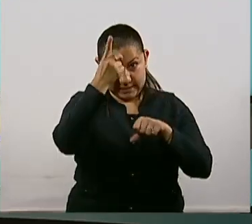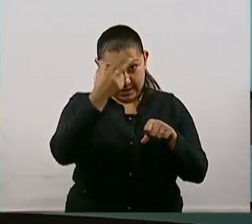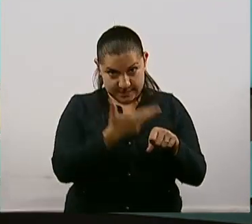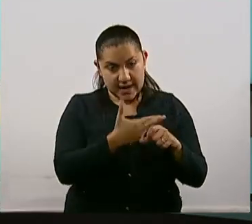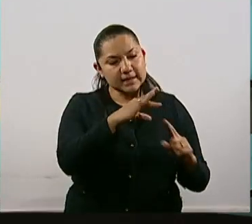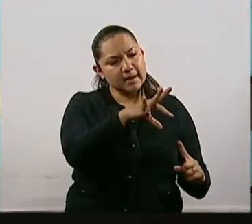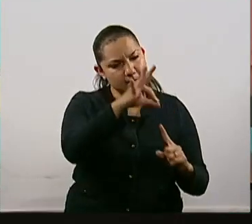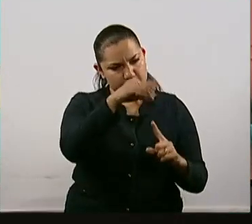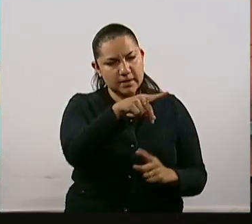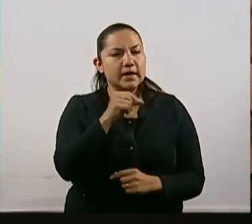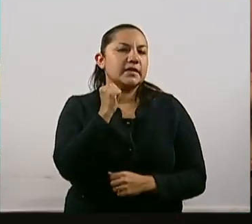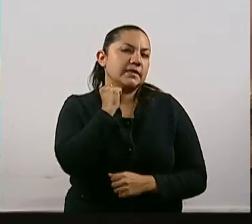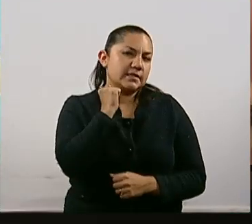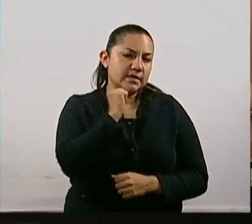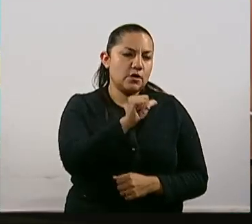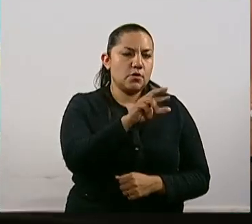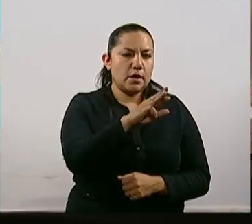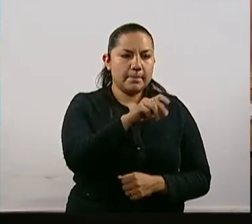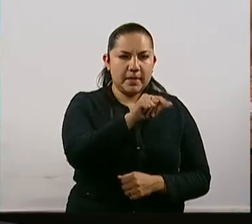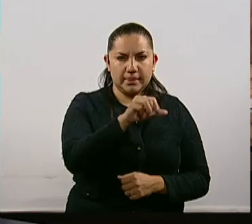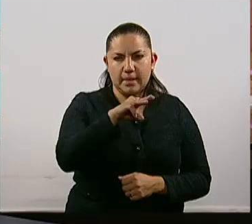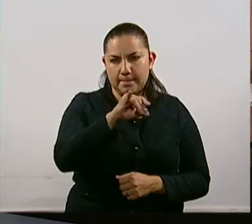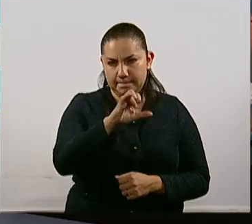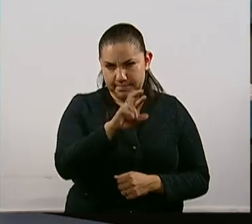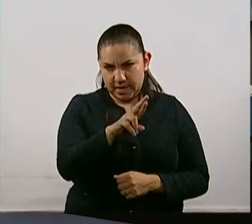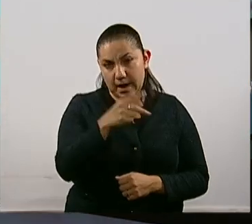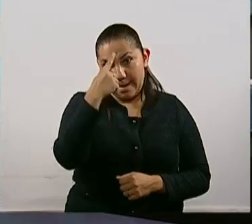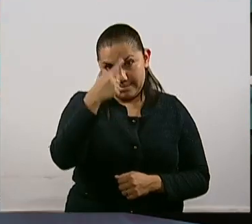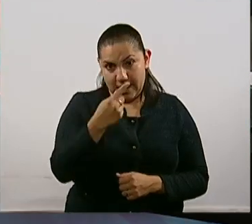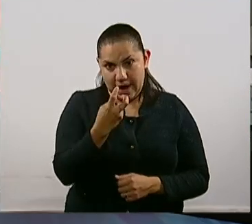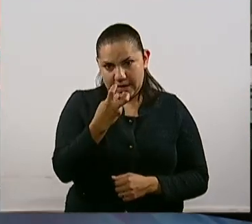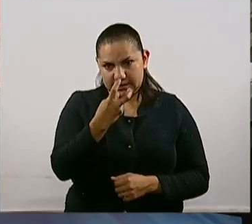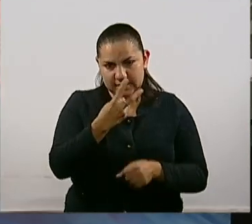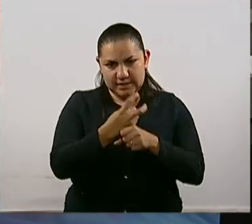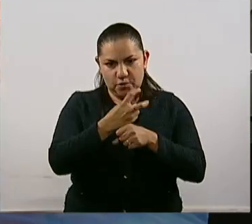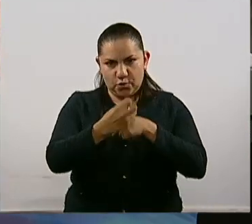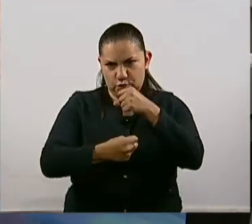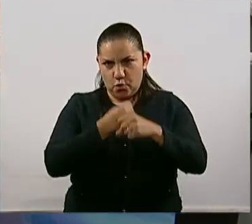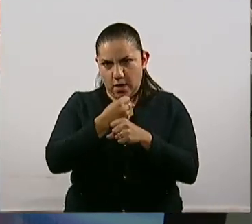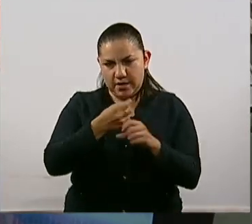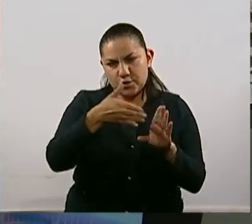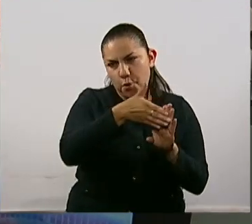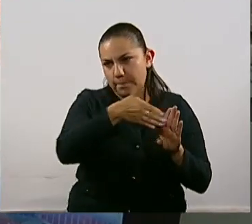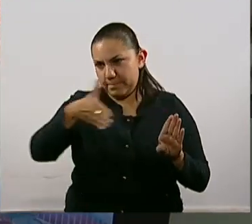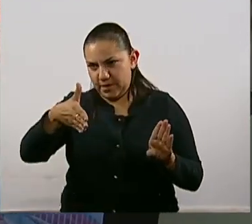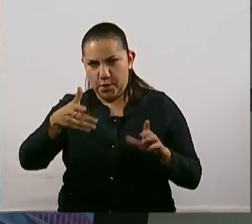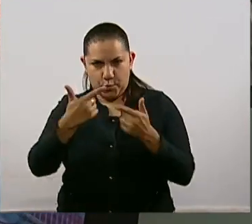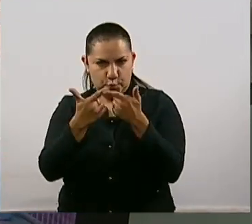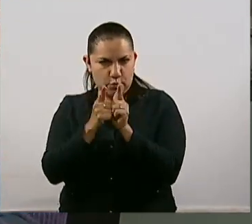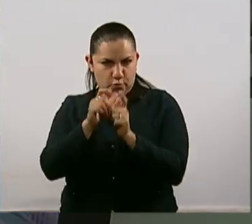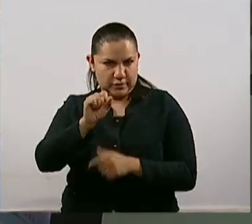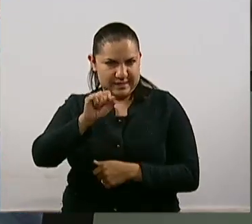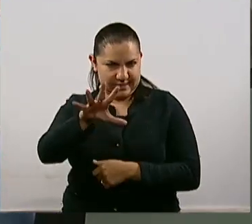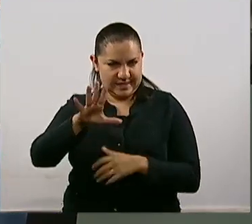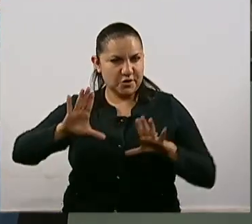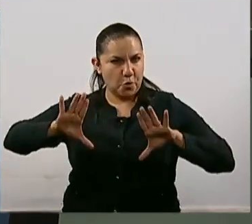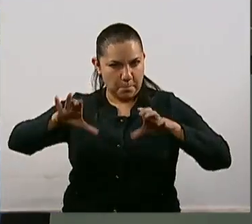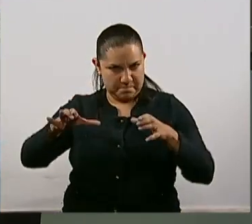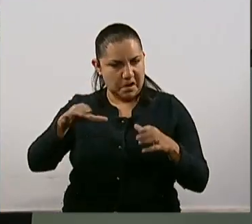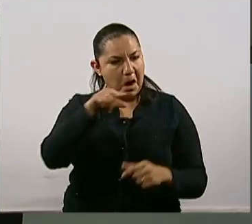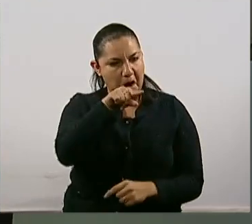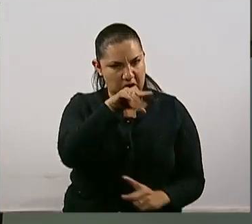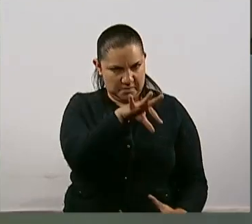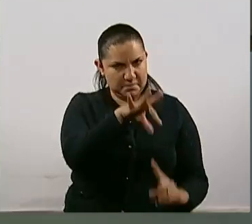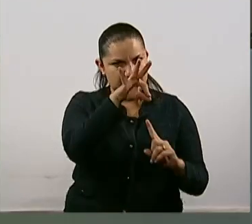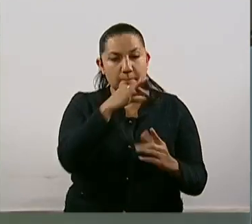Armenta Mier para este segundo año de ejercicio de la 65ª legislatura. Nosotros tenemos que hacer una breve pausa, pero no se vaya